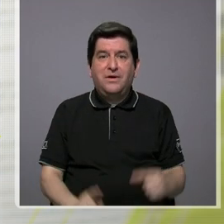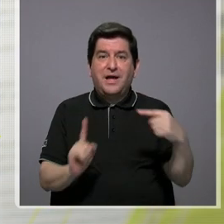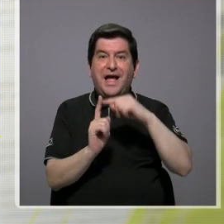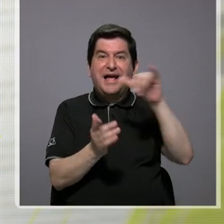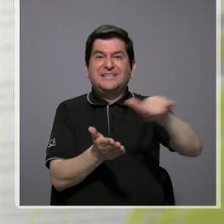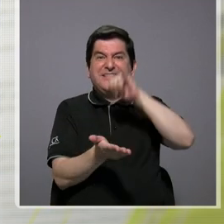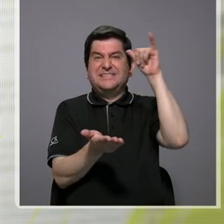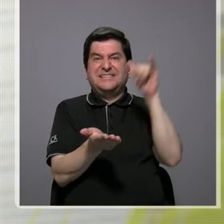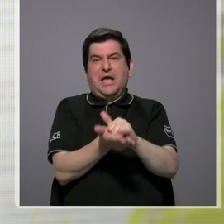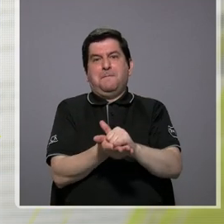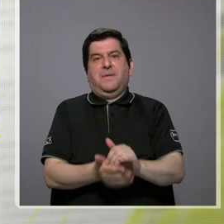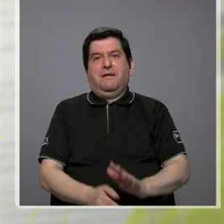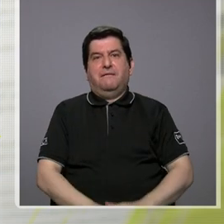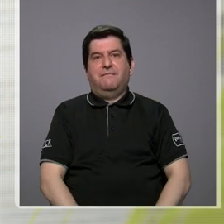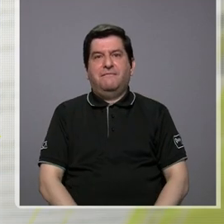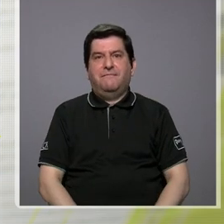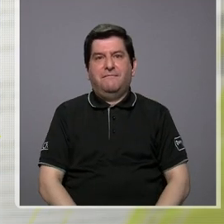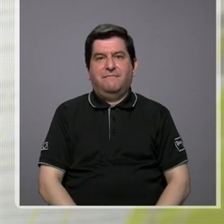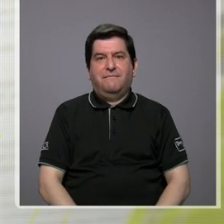José? A San Miguel. ¿Ya?